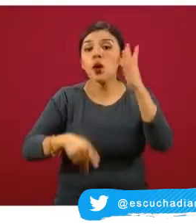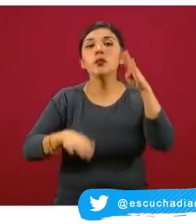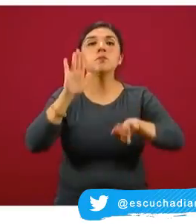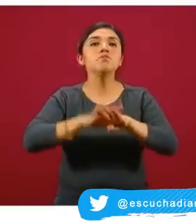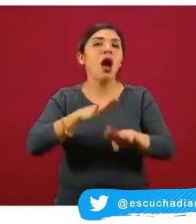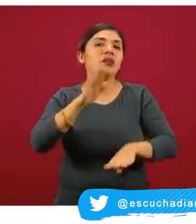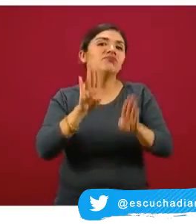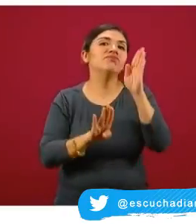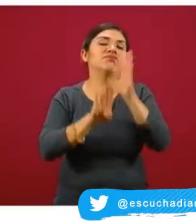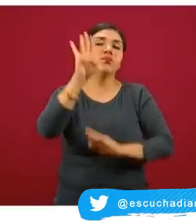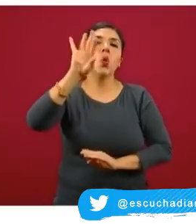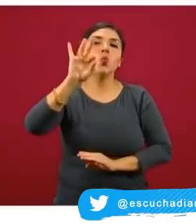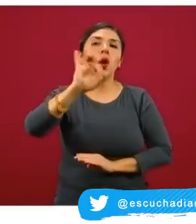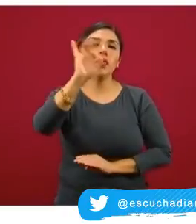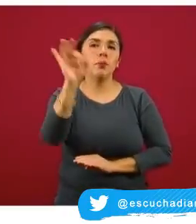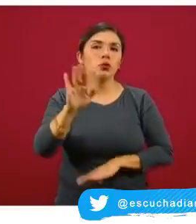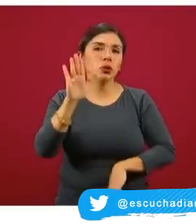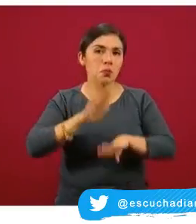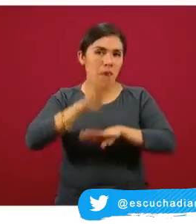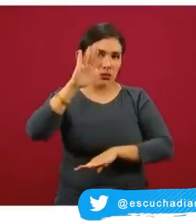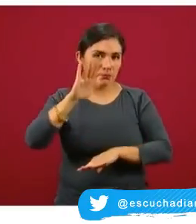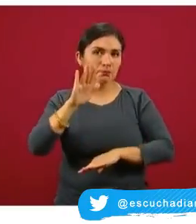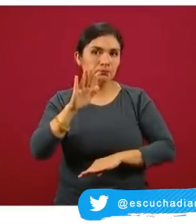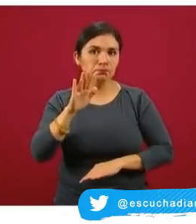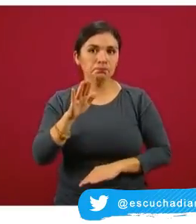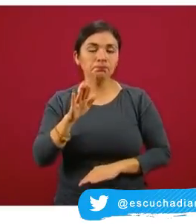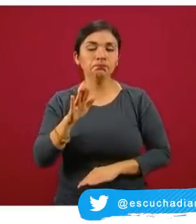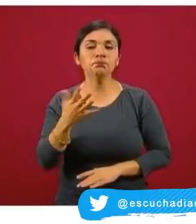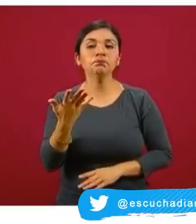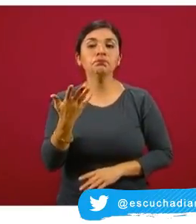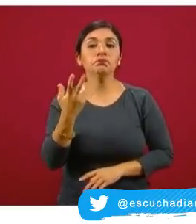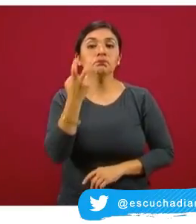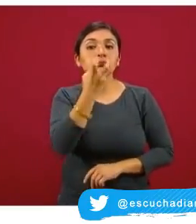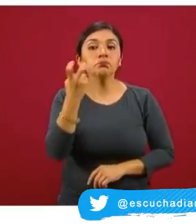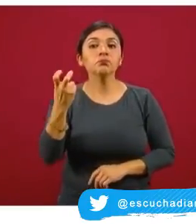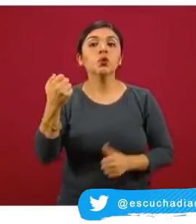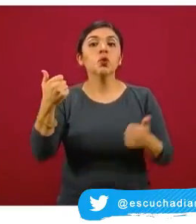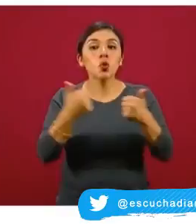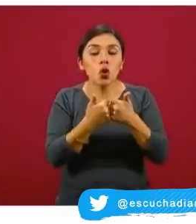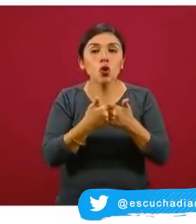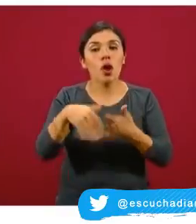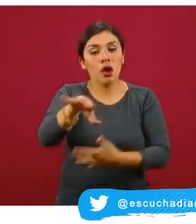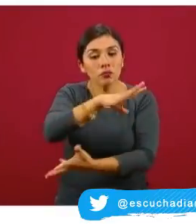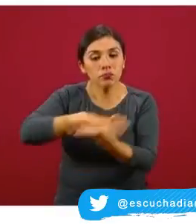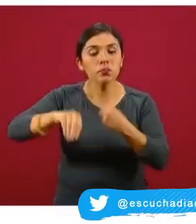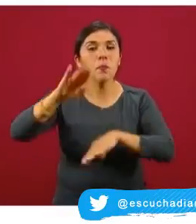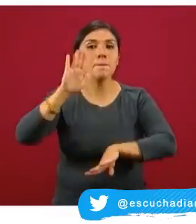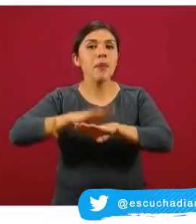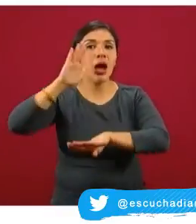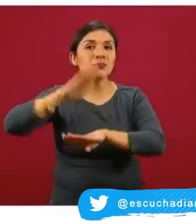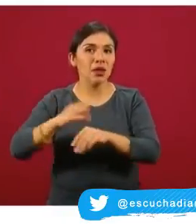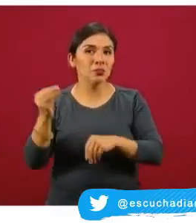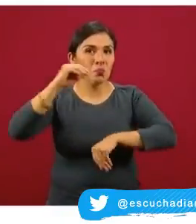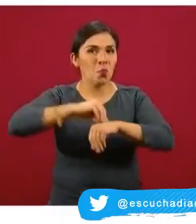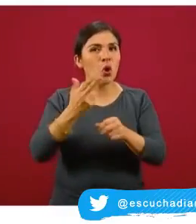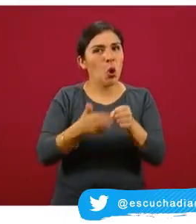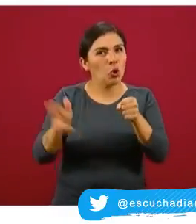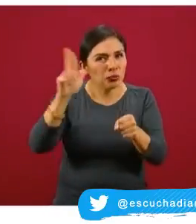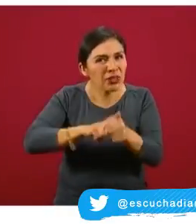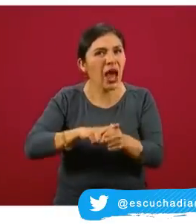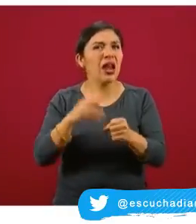ocupación por encima del 40 por ciento y que gracias a la reconversión y expansión de la que acabamos de